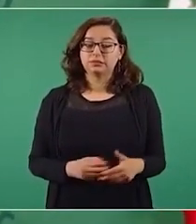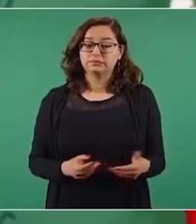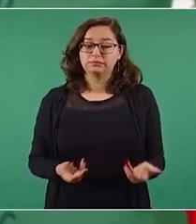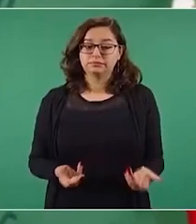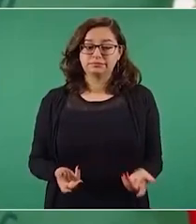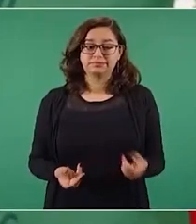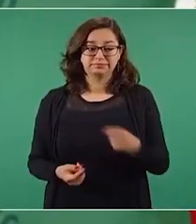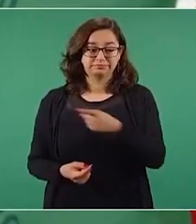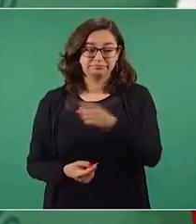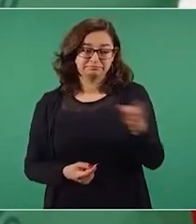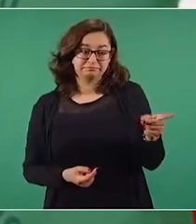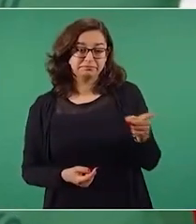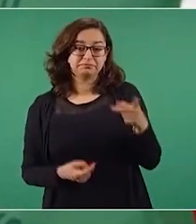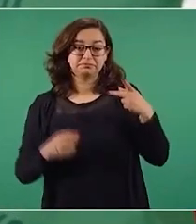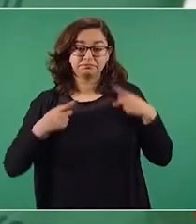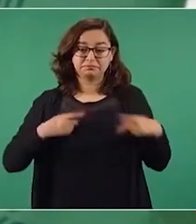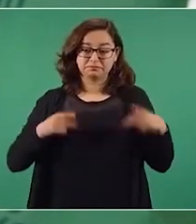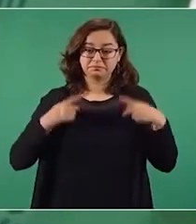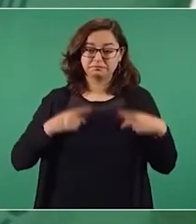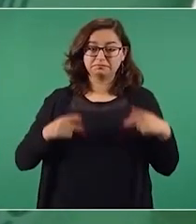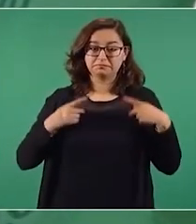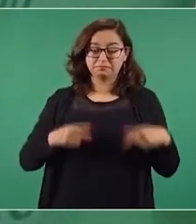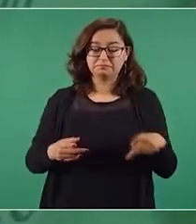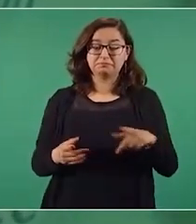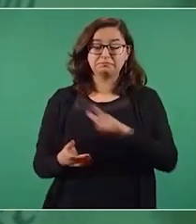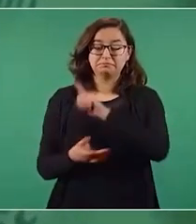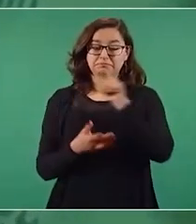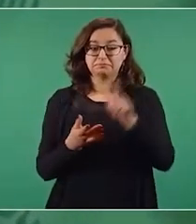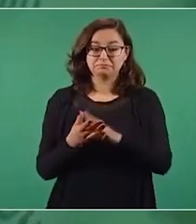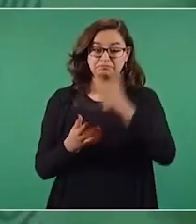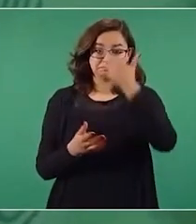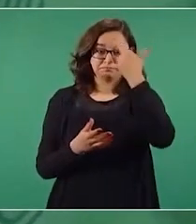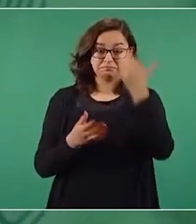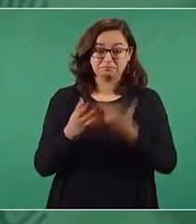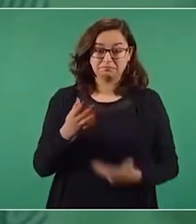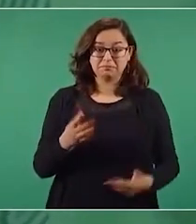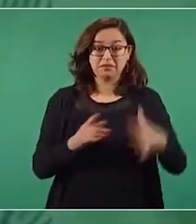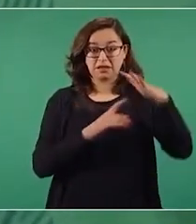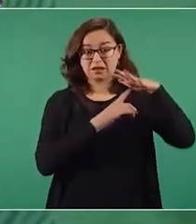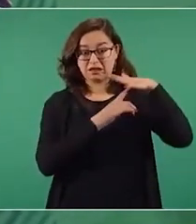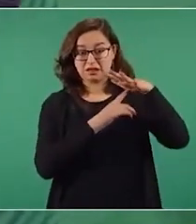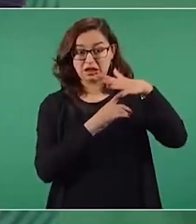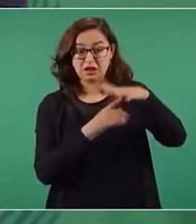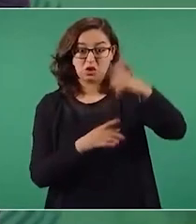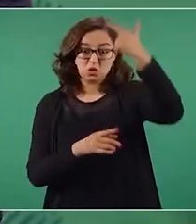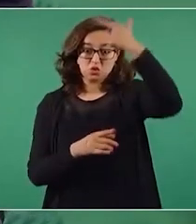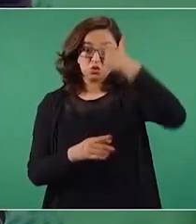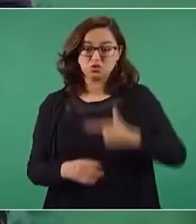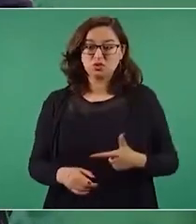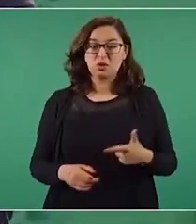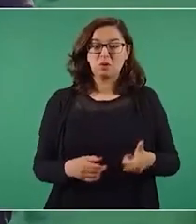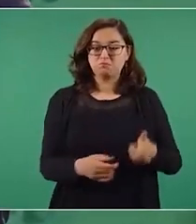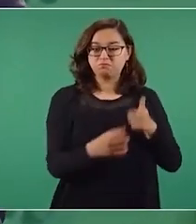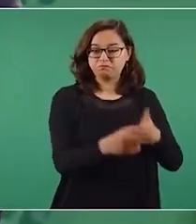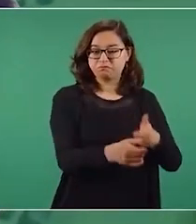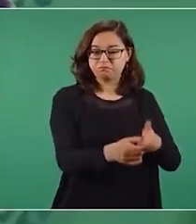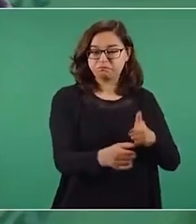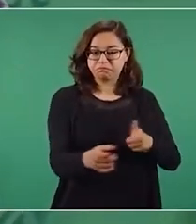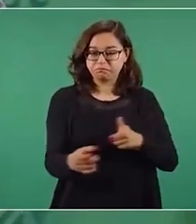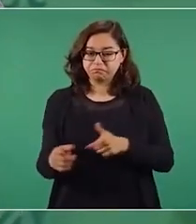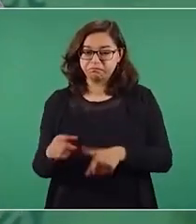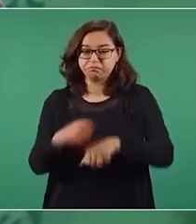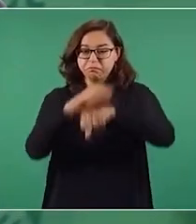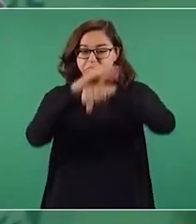presuntos delincuentes y un helicóptero en la noche, un bombardeo, así como se